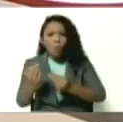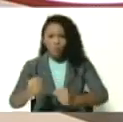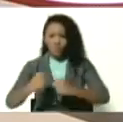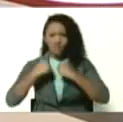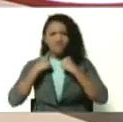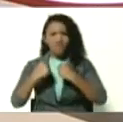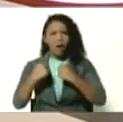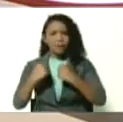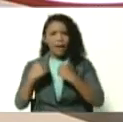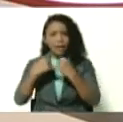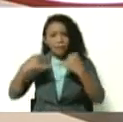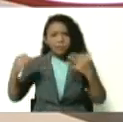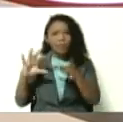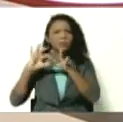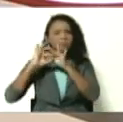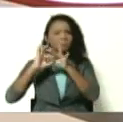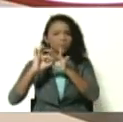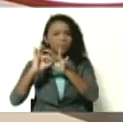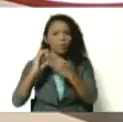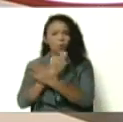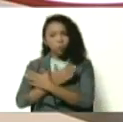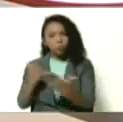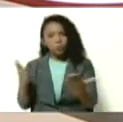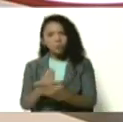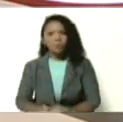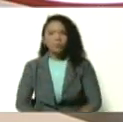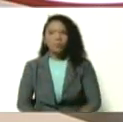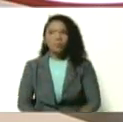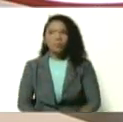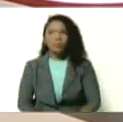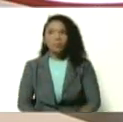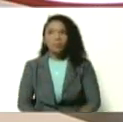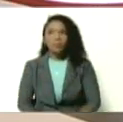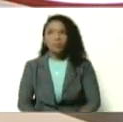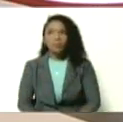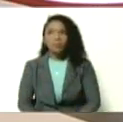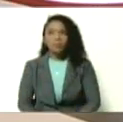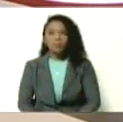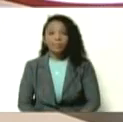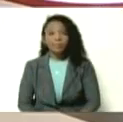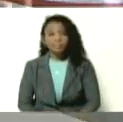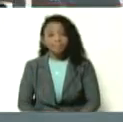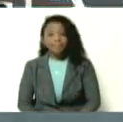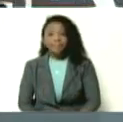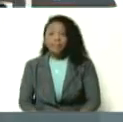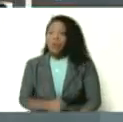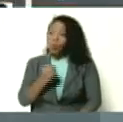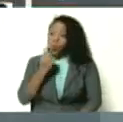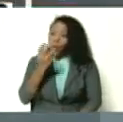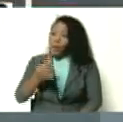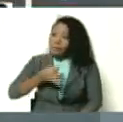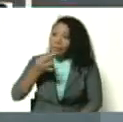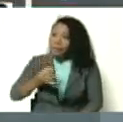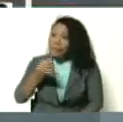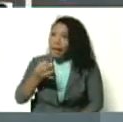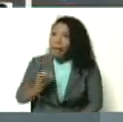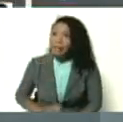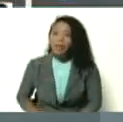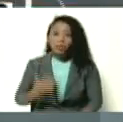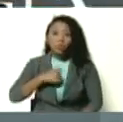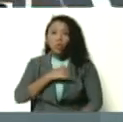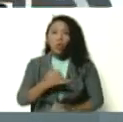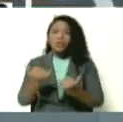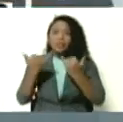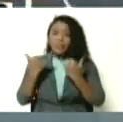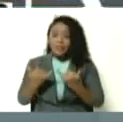estas líneas de amistad y de solidaridad. Muy bueno, buenas tardes nuevamente, estamos ya en